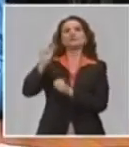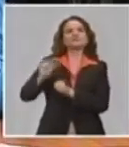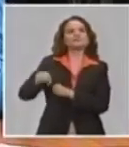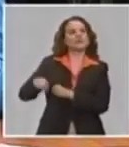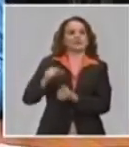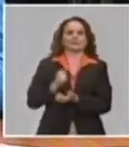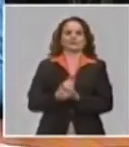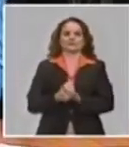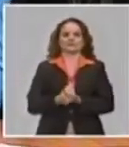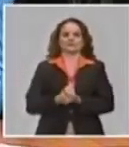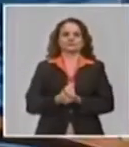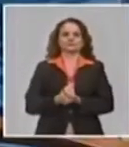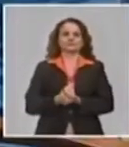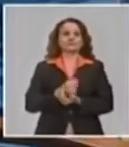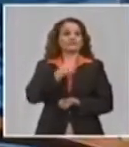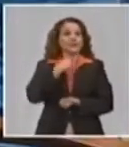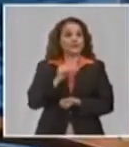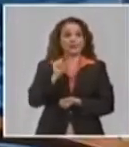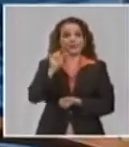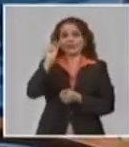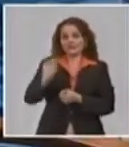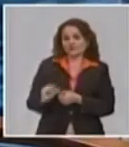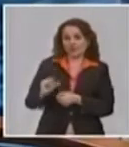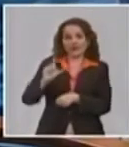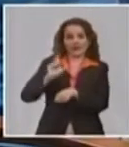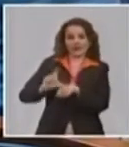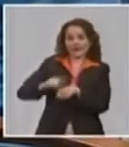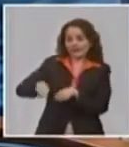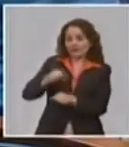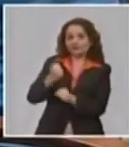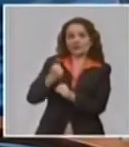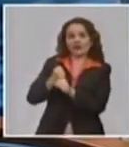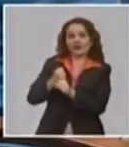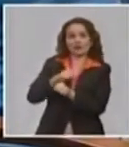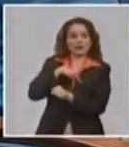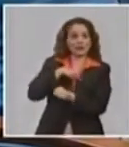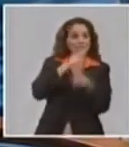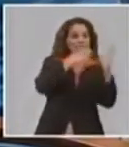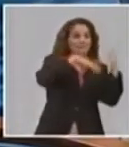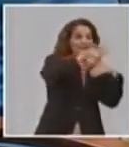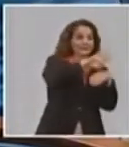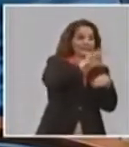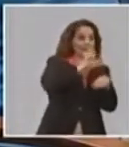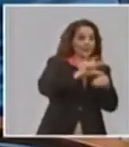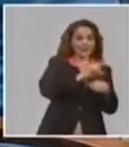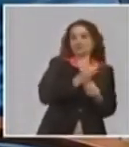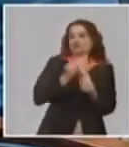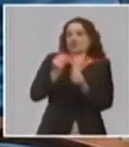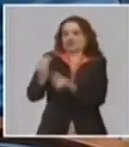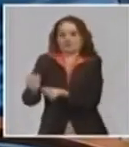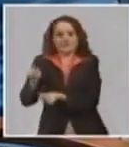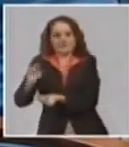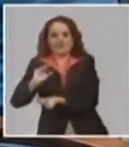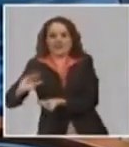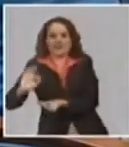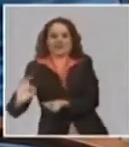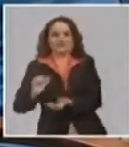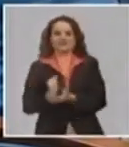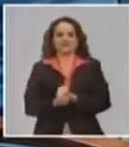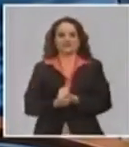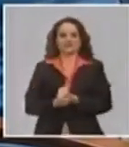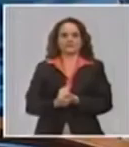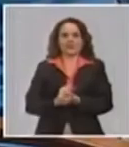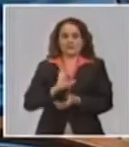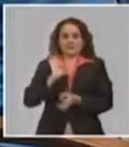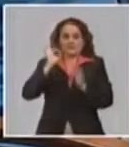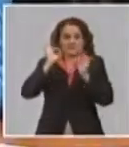pago de la laboral en el campo o en la agricultura los que están laborando en tareas de salud es el Ministerio de Salud Pública es decir son las entidades que están recibiendo el